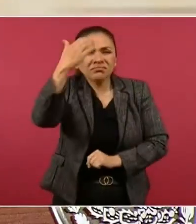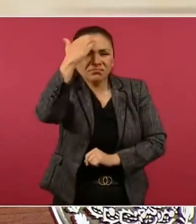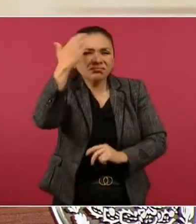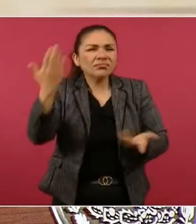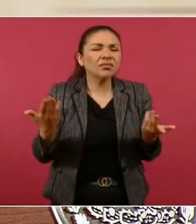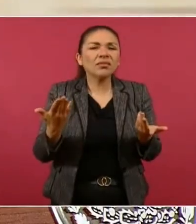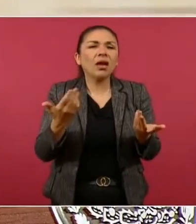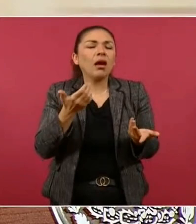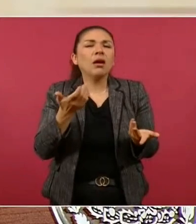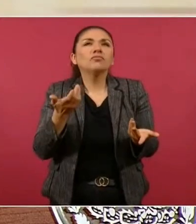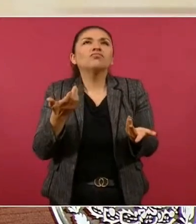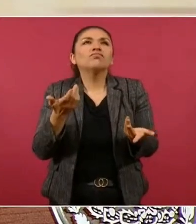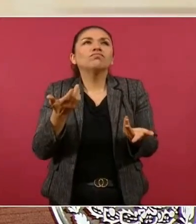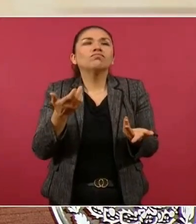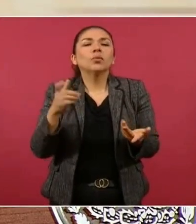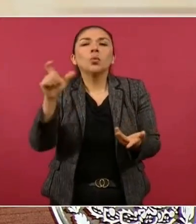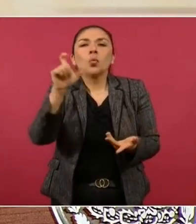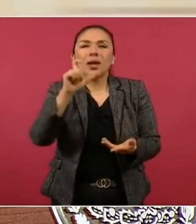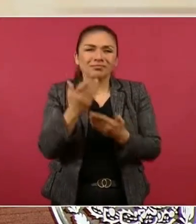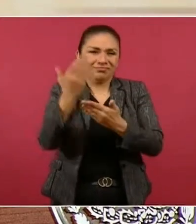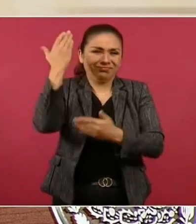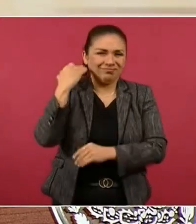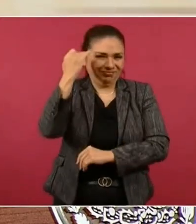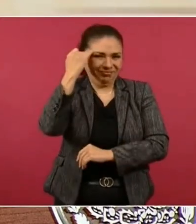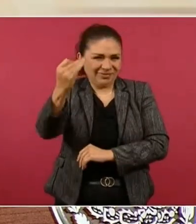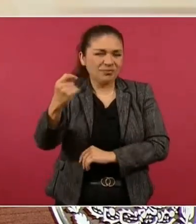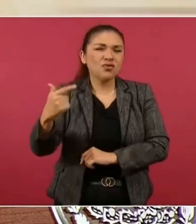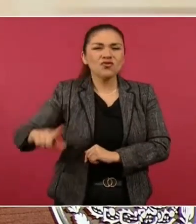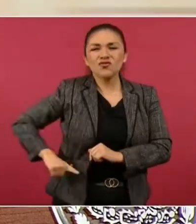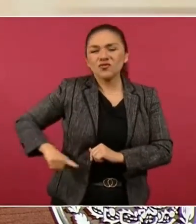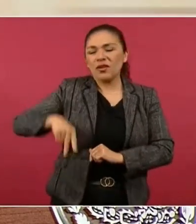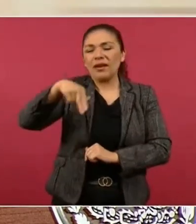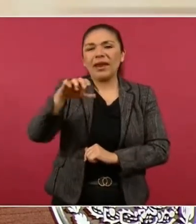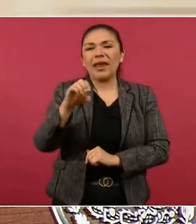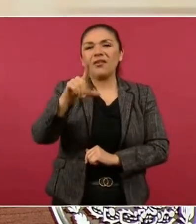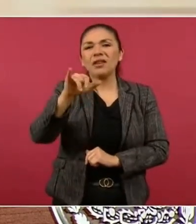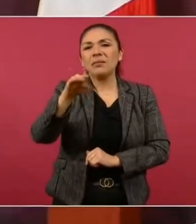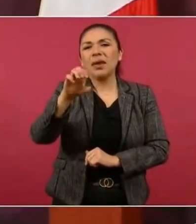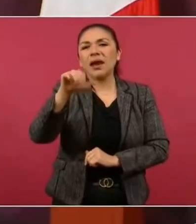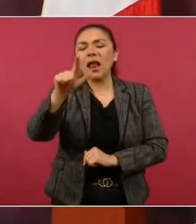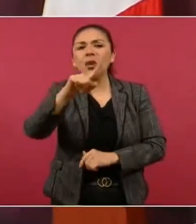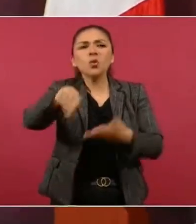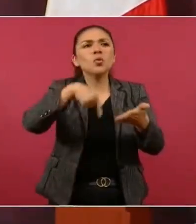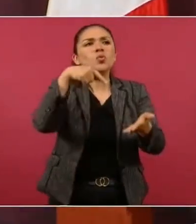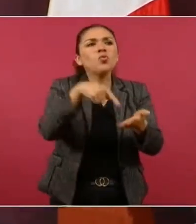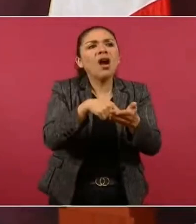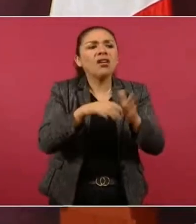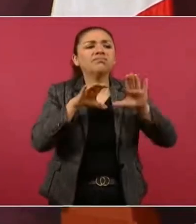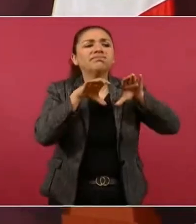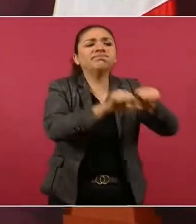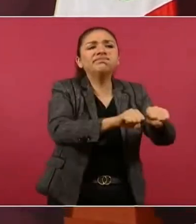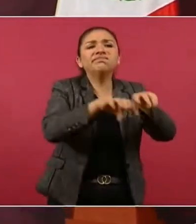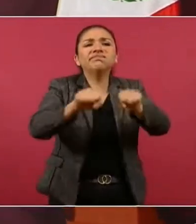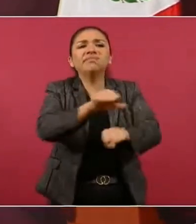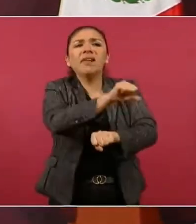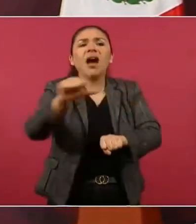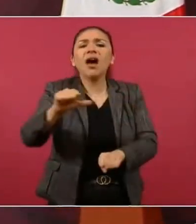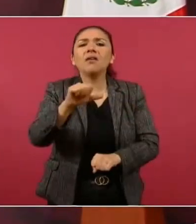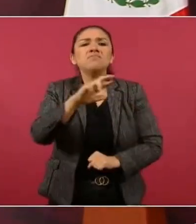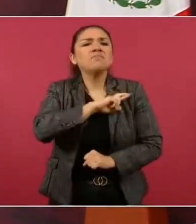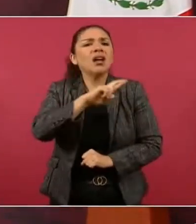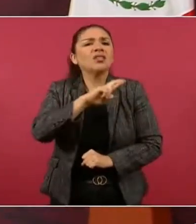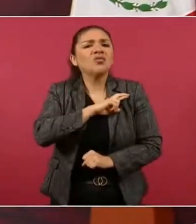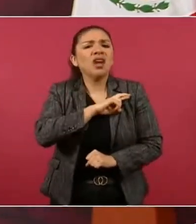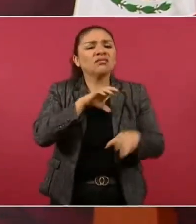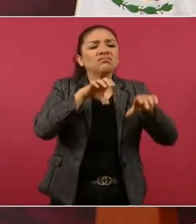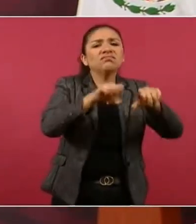en el periodo neoliberal se fueron privatizando las playas